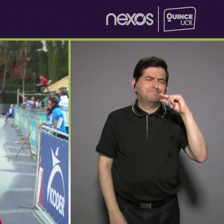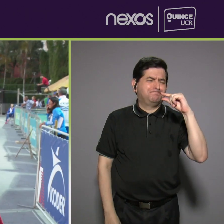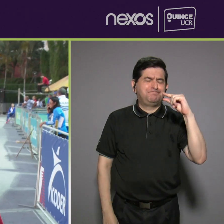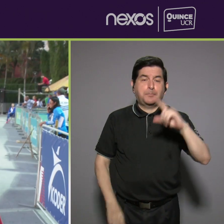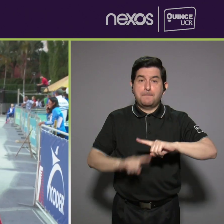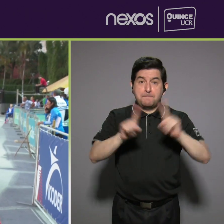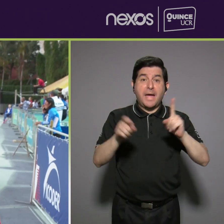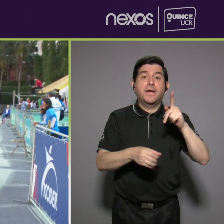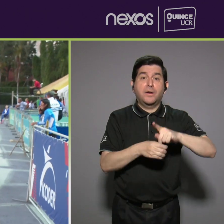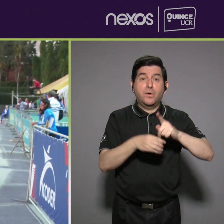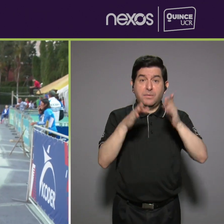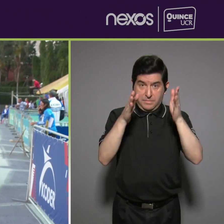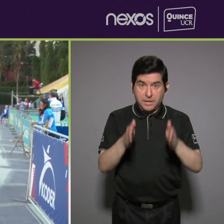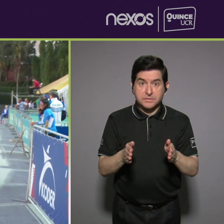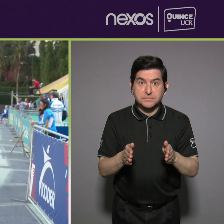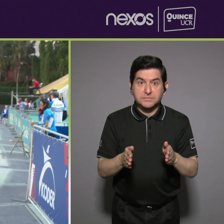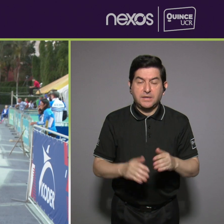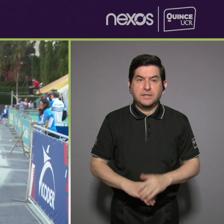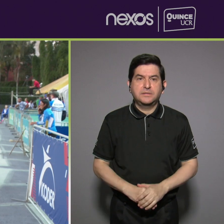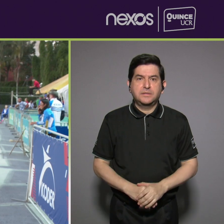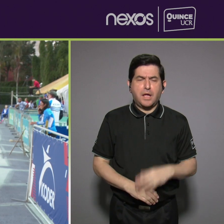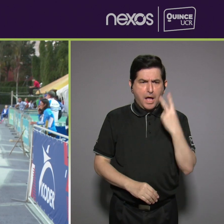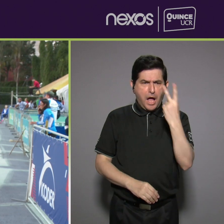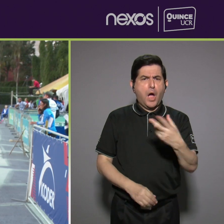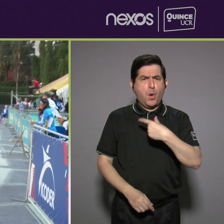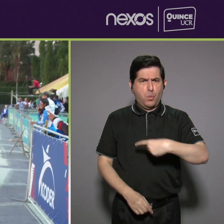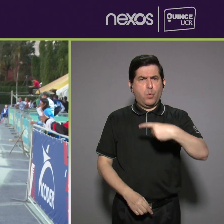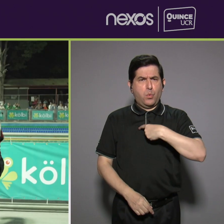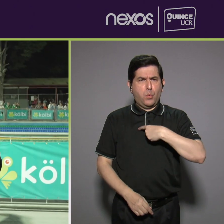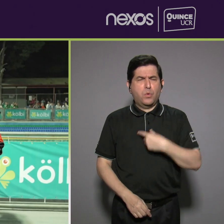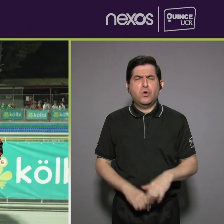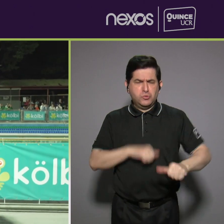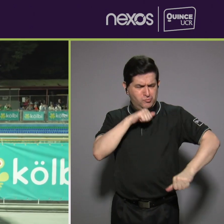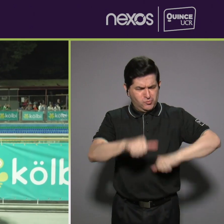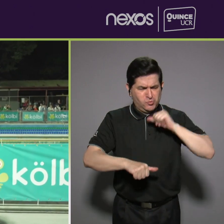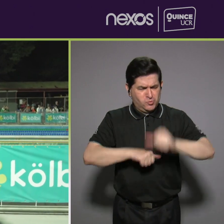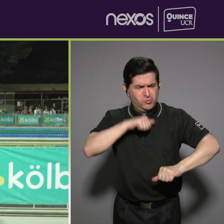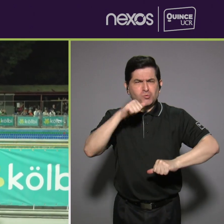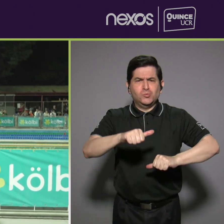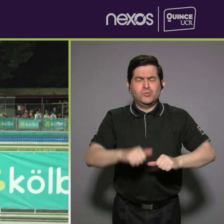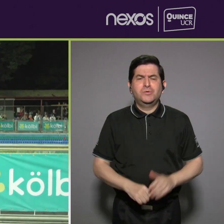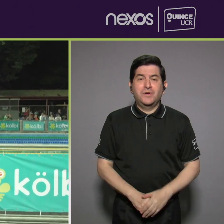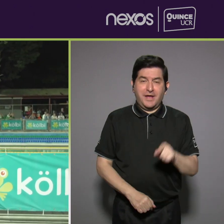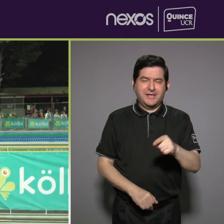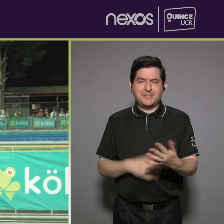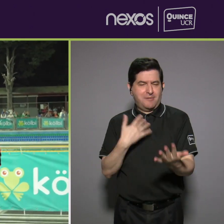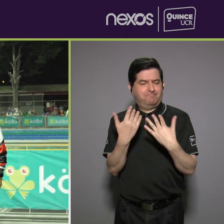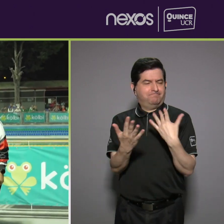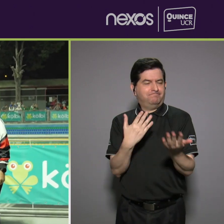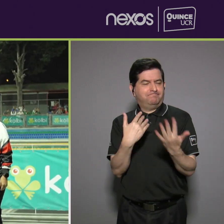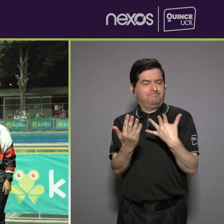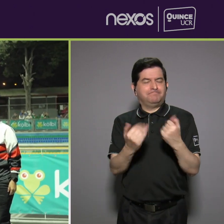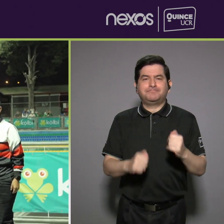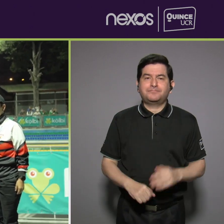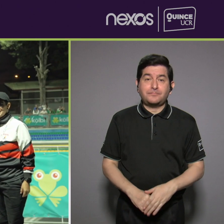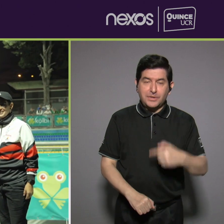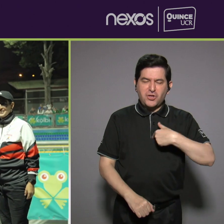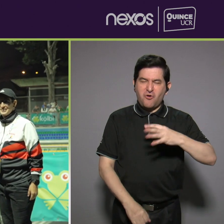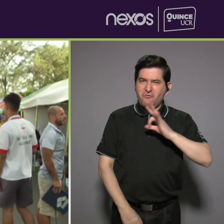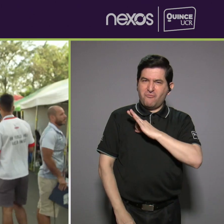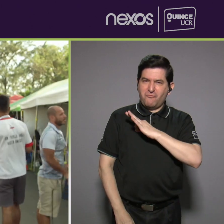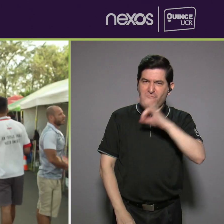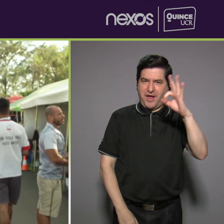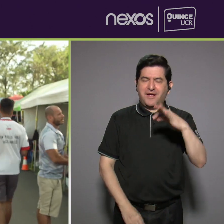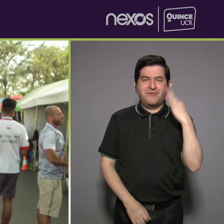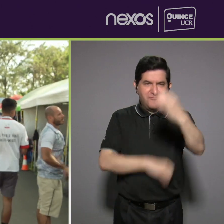pero los que participaron se vio las ganas, se vio el esfuerzo, se vio esa empatía. Y tengo la fe de que el